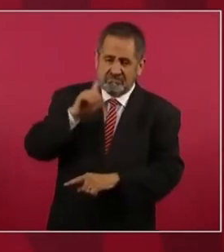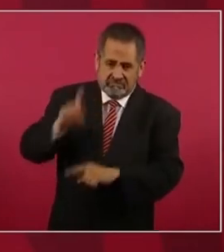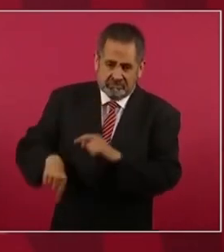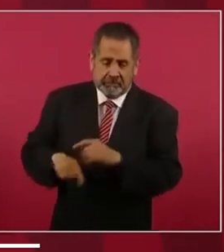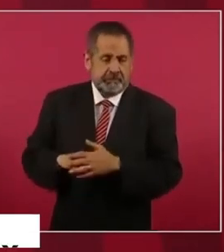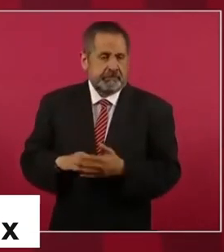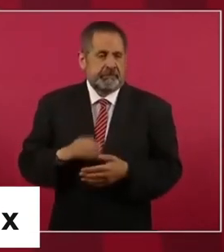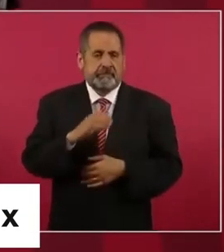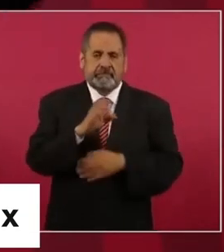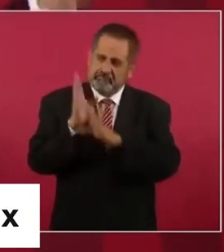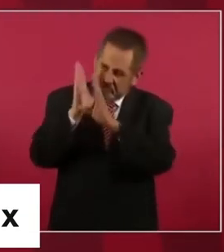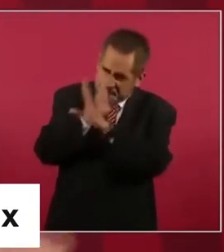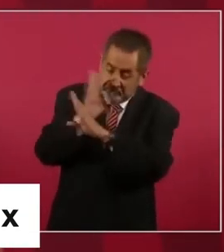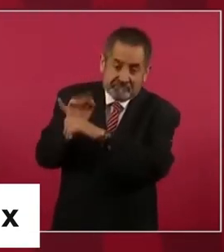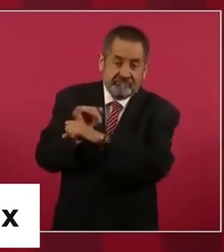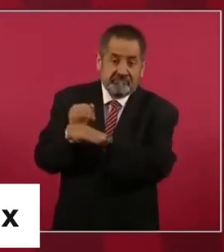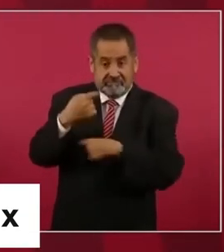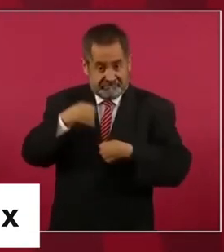el CICEIN y todo